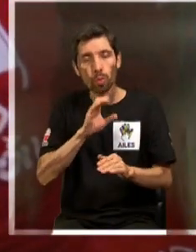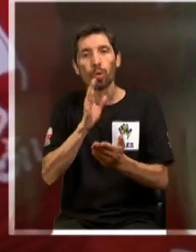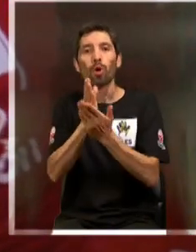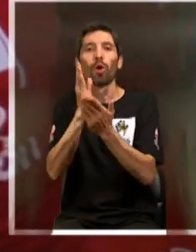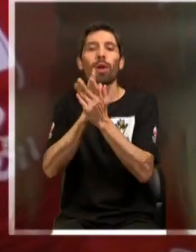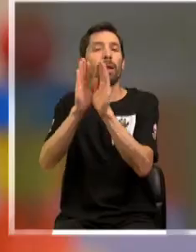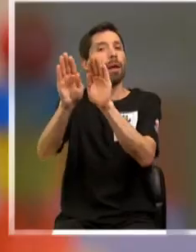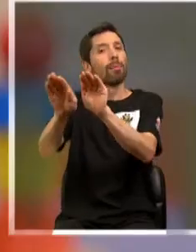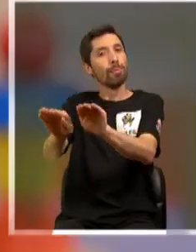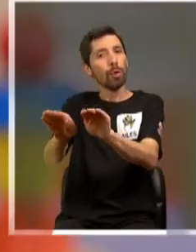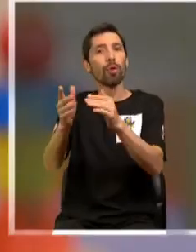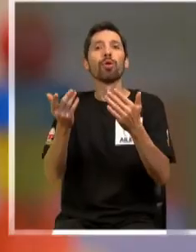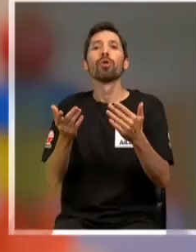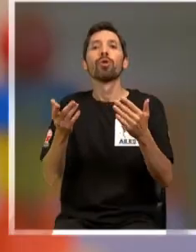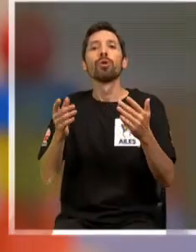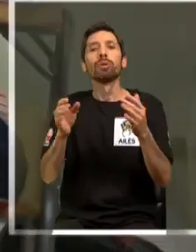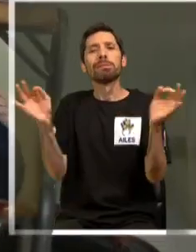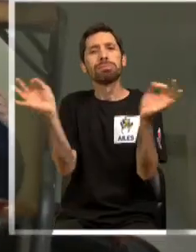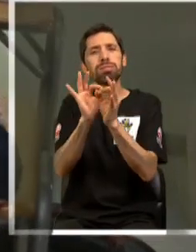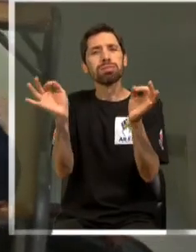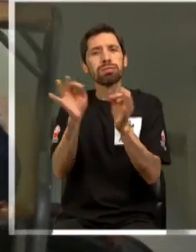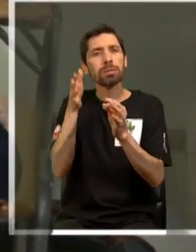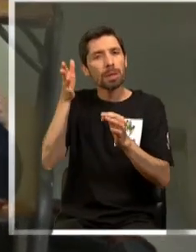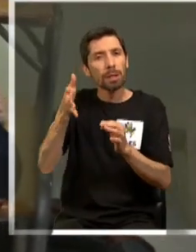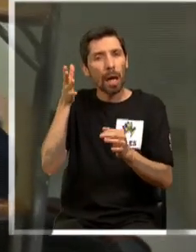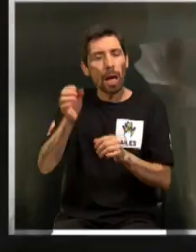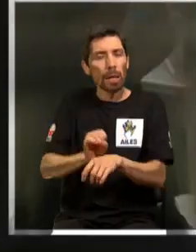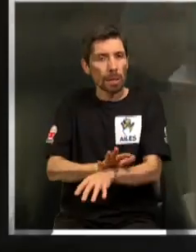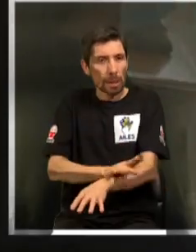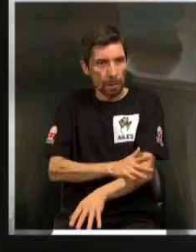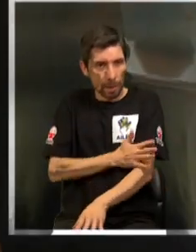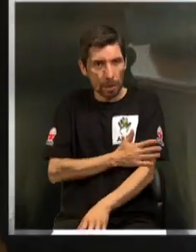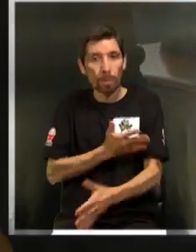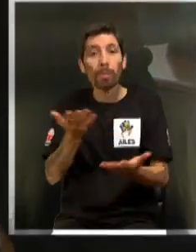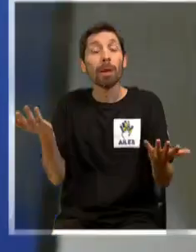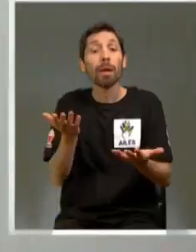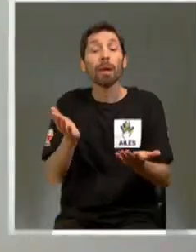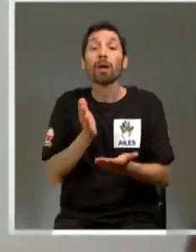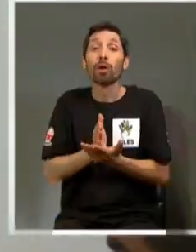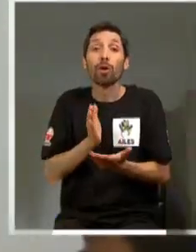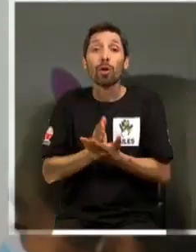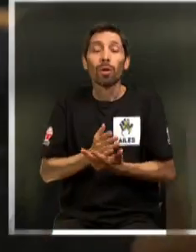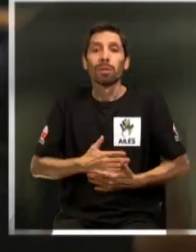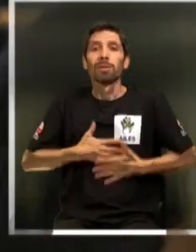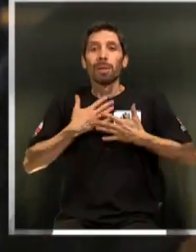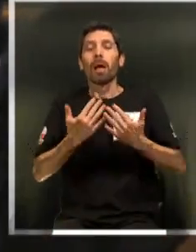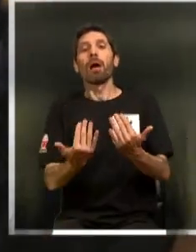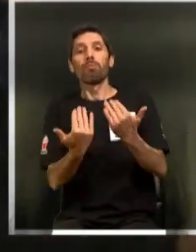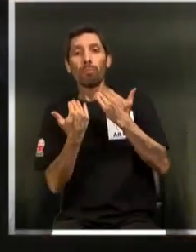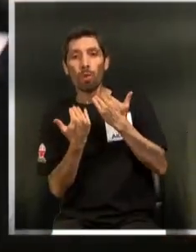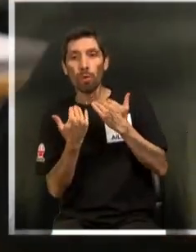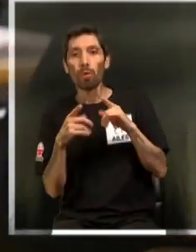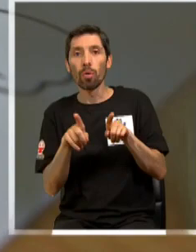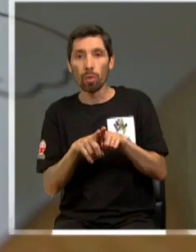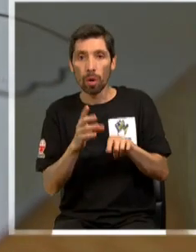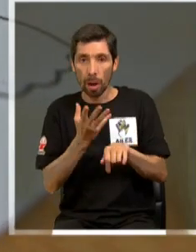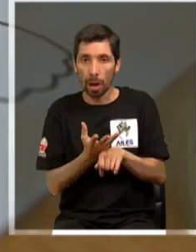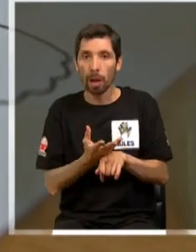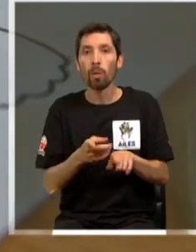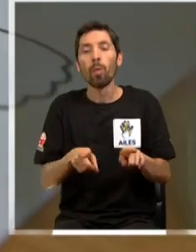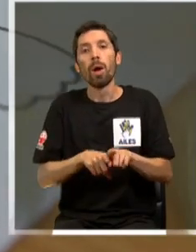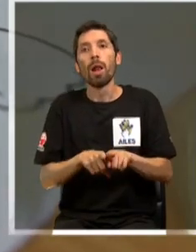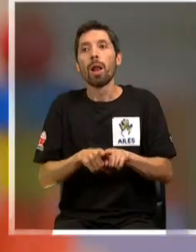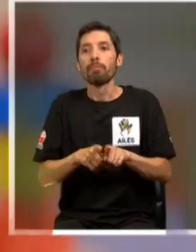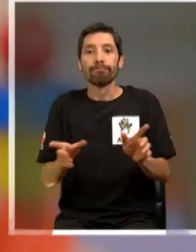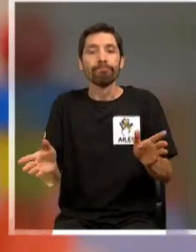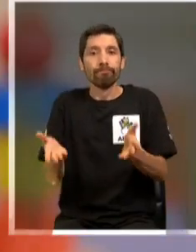colegio, en charlas de sensibilización y todo eso. Para que los colegios se sientan como apoyados o respaldados un poco, para